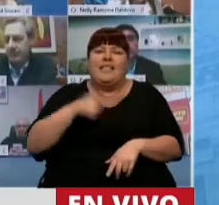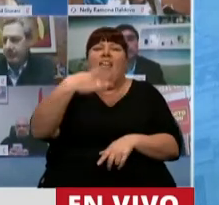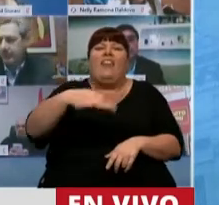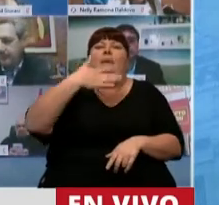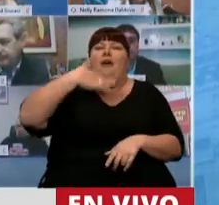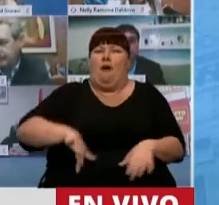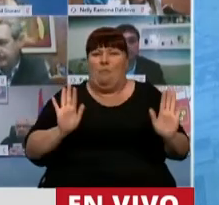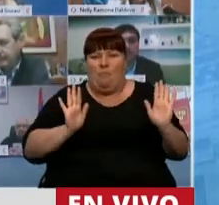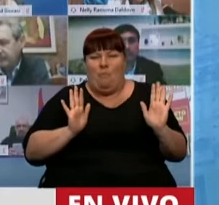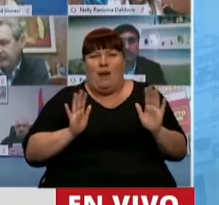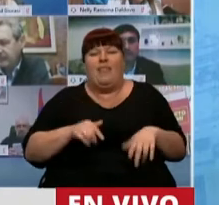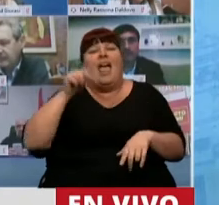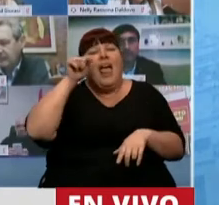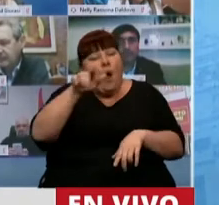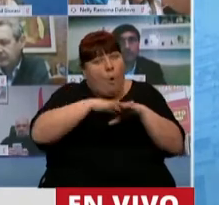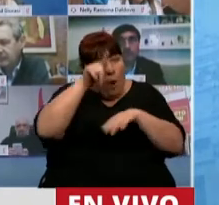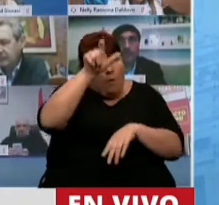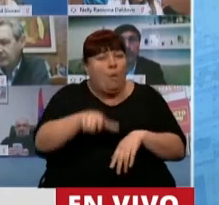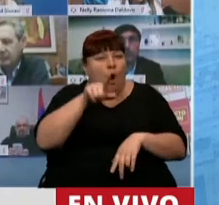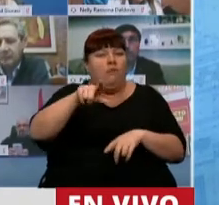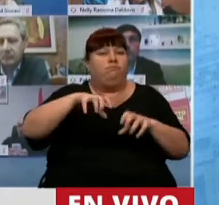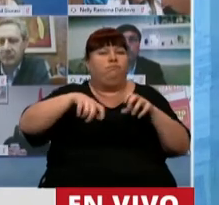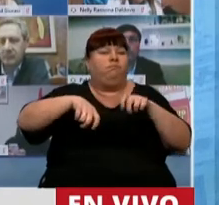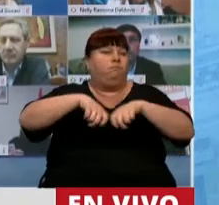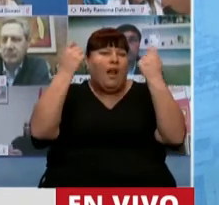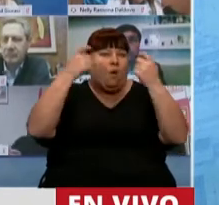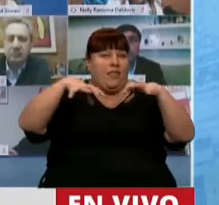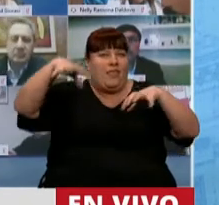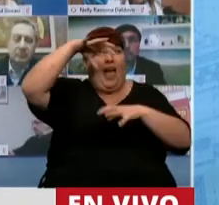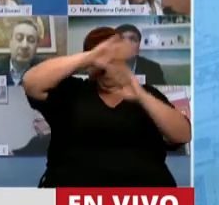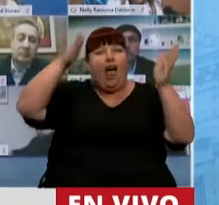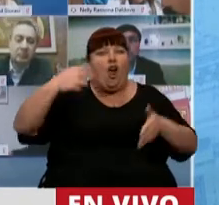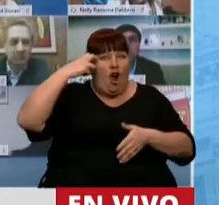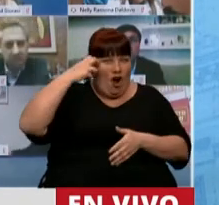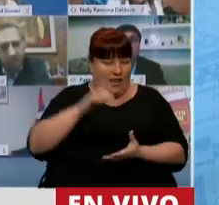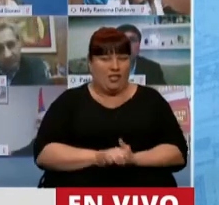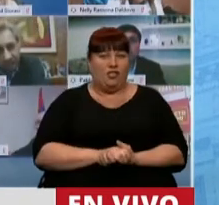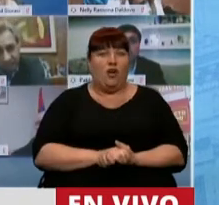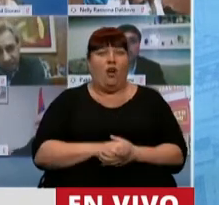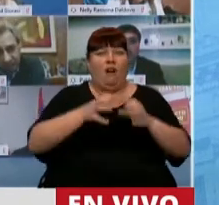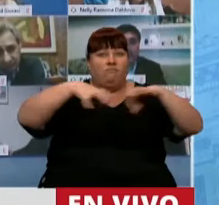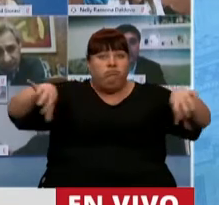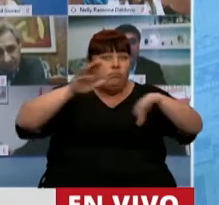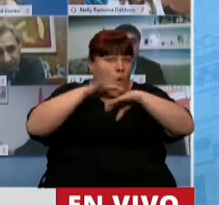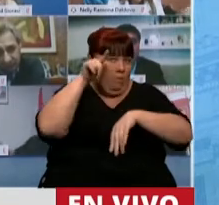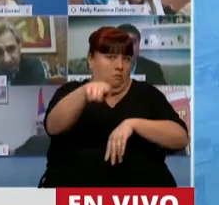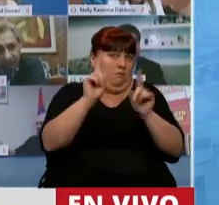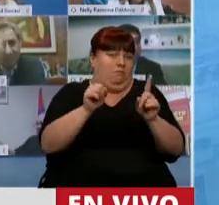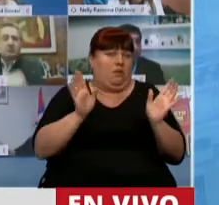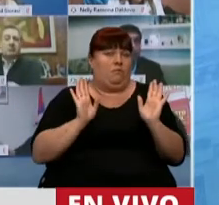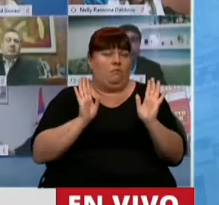entienda que usted está generando un quiebre institucional y es su responsabilidad,